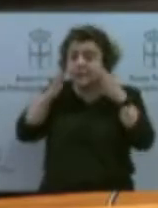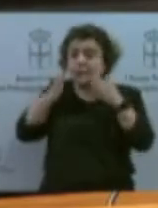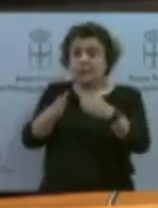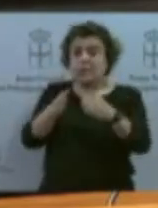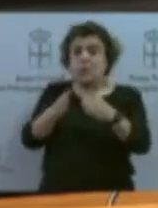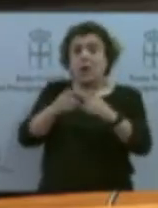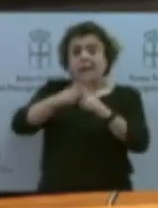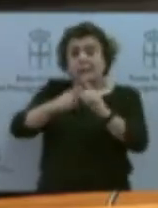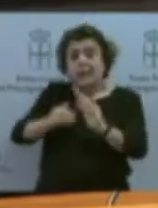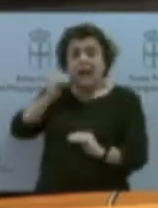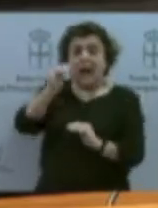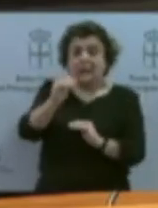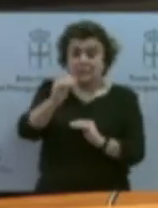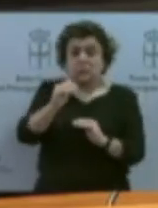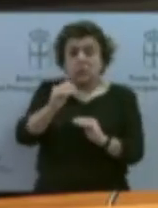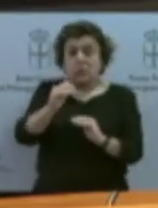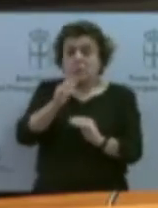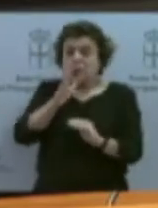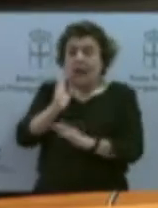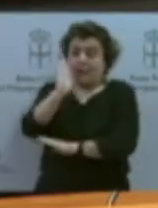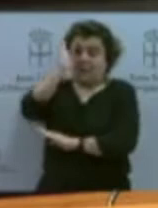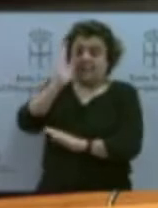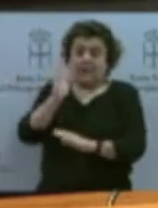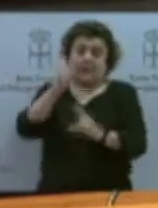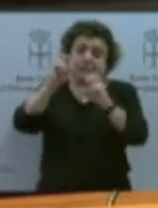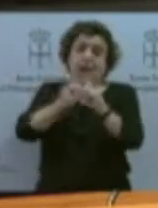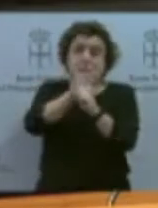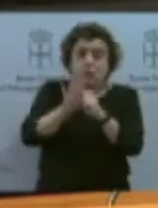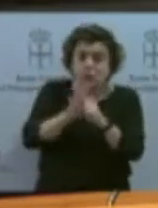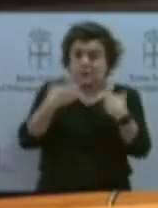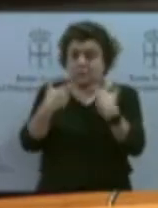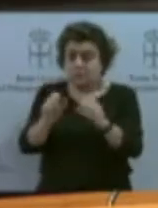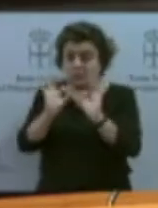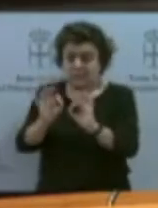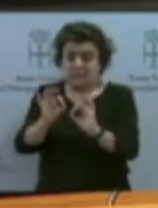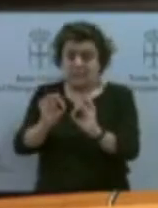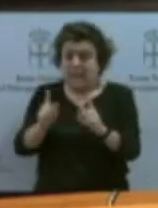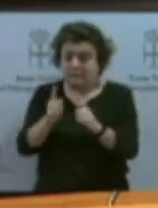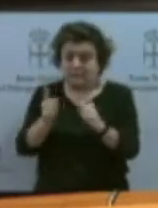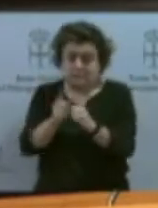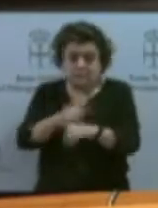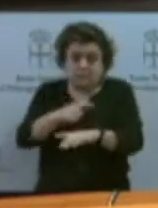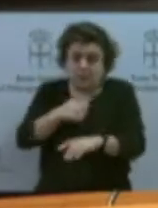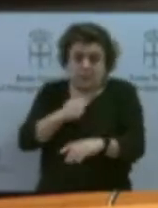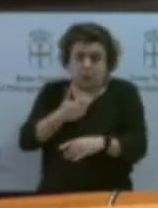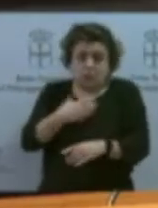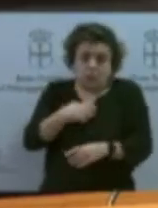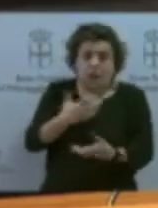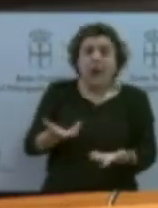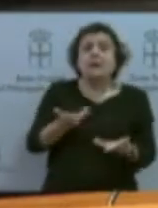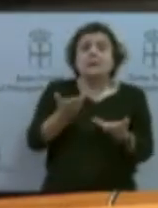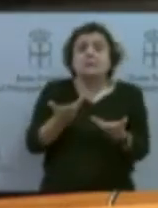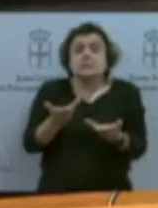suponiendo en este sector. Y, como no me da tiempo a explicar todo este iringlado de la escena, es que lleve impresionante y que lleve uno de los problemas